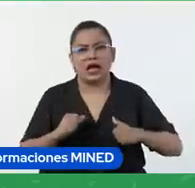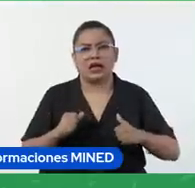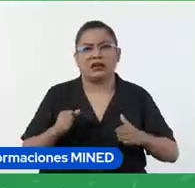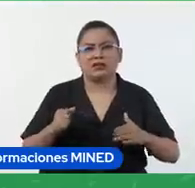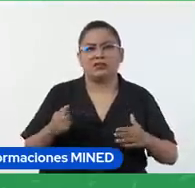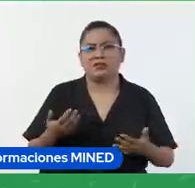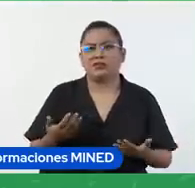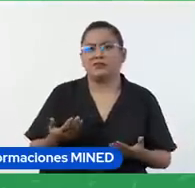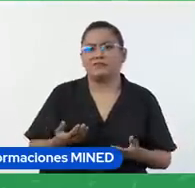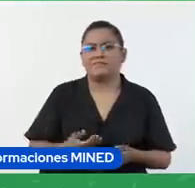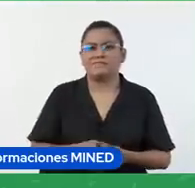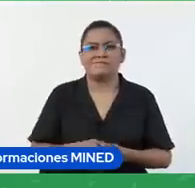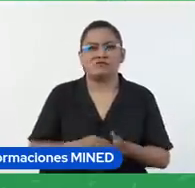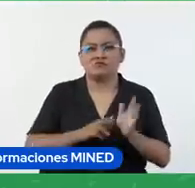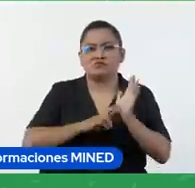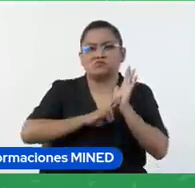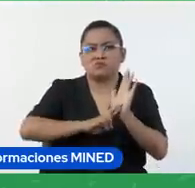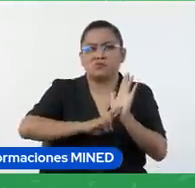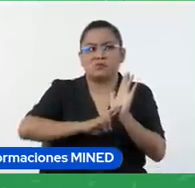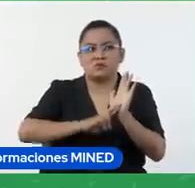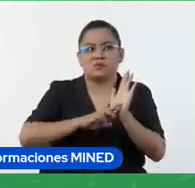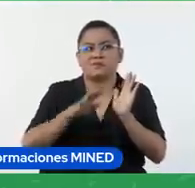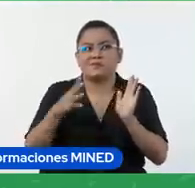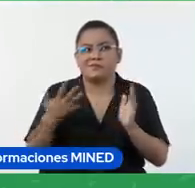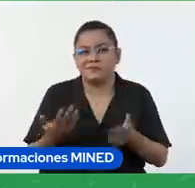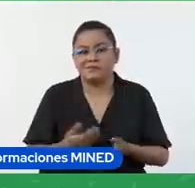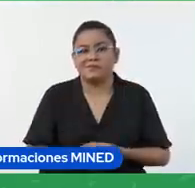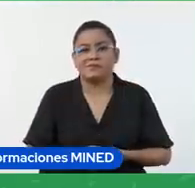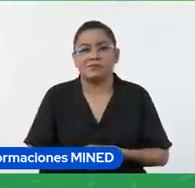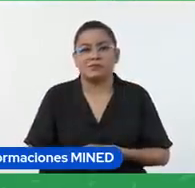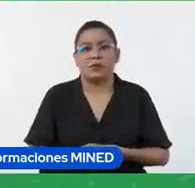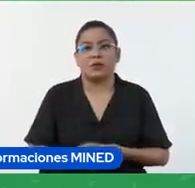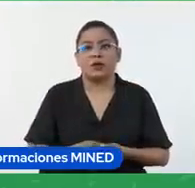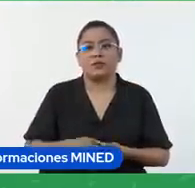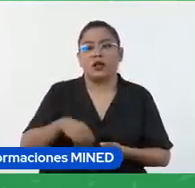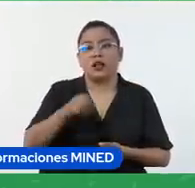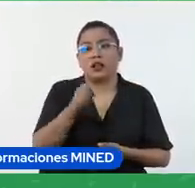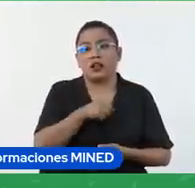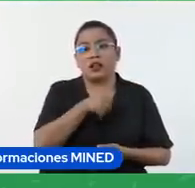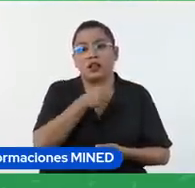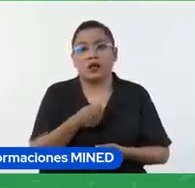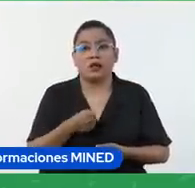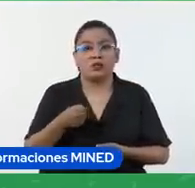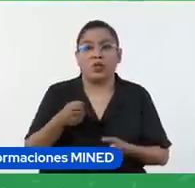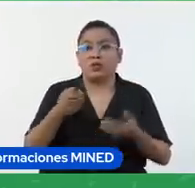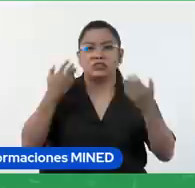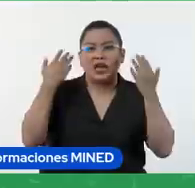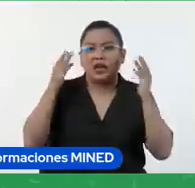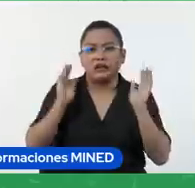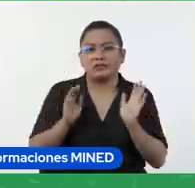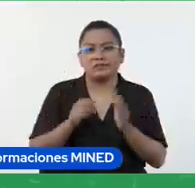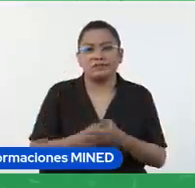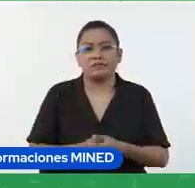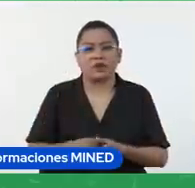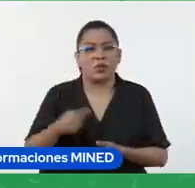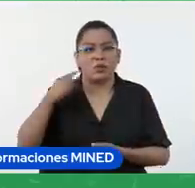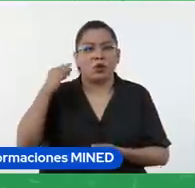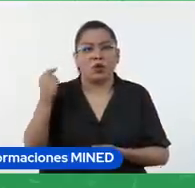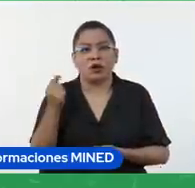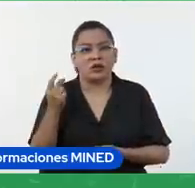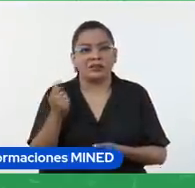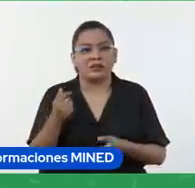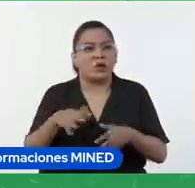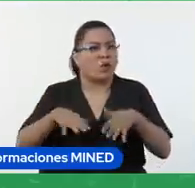representación tal vez una composición musical todas las evidencias de la asignatura de cualquier